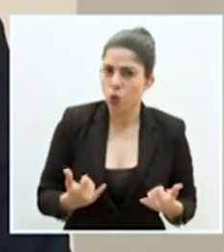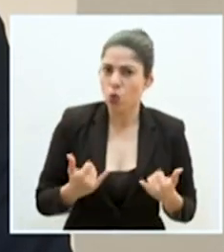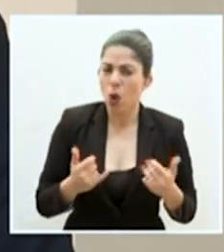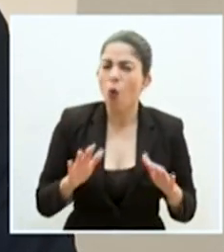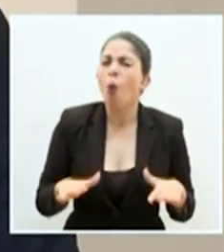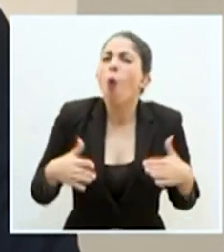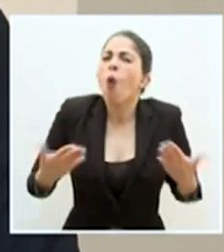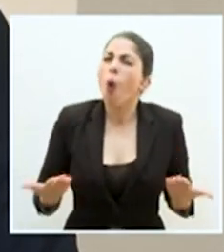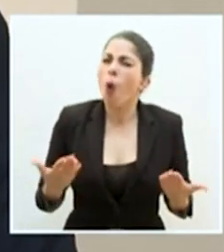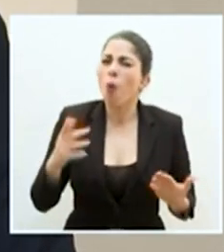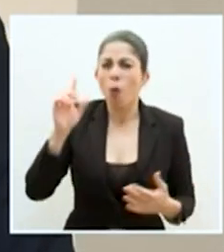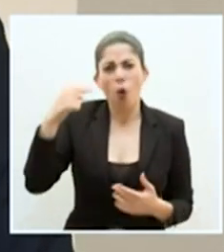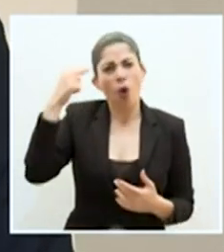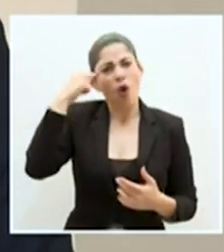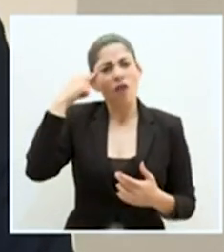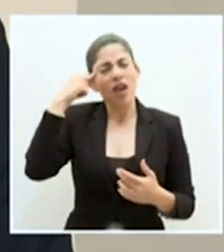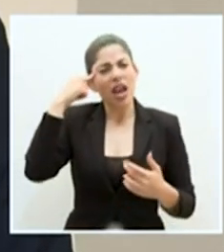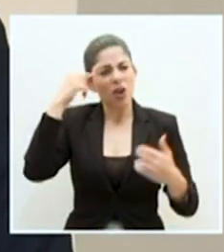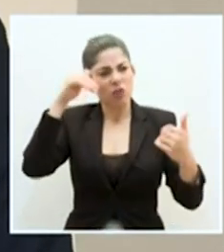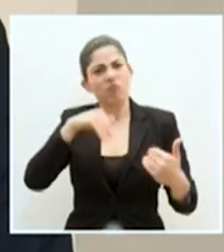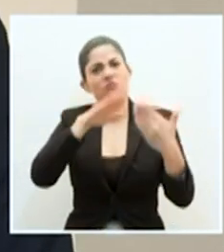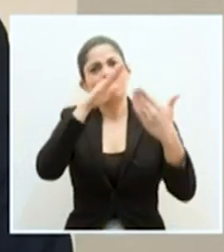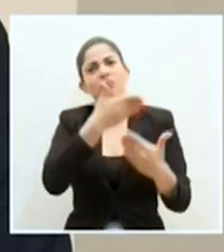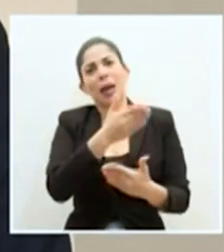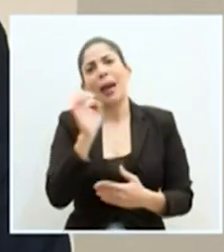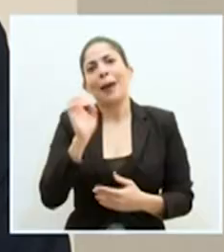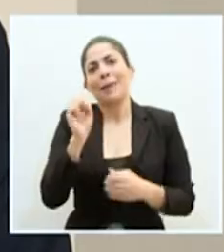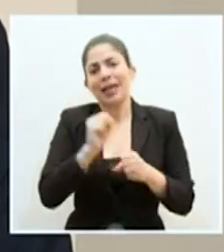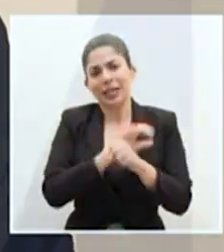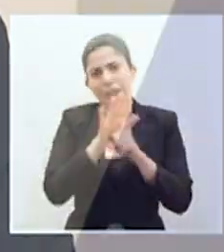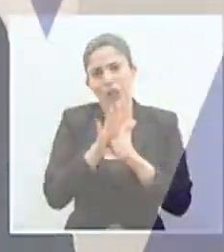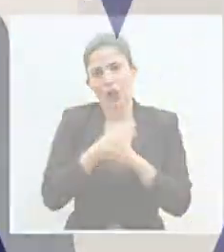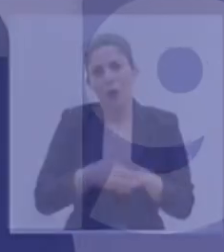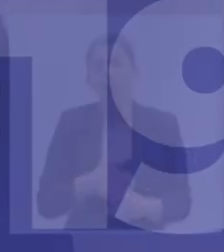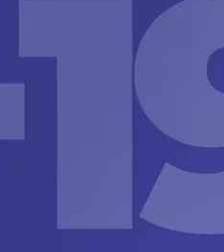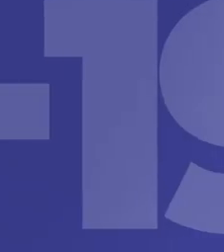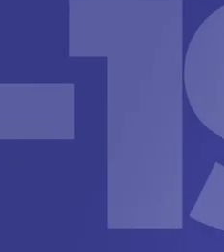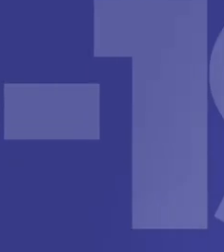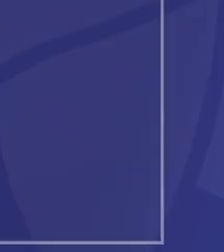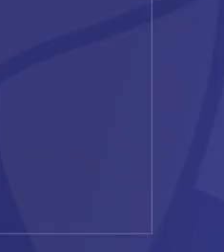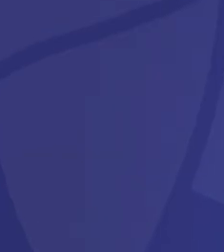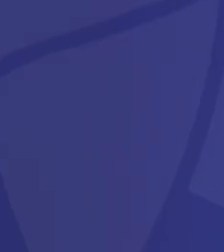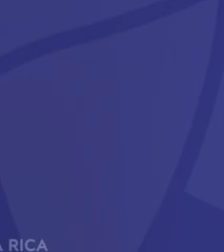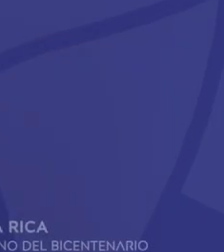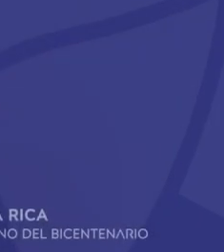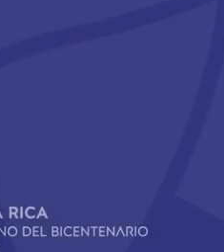cómo enfrenta el Gobierno de la República la emergencia por el COVID-19. Muy buenas tardes.